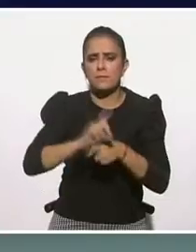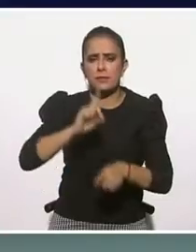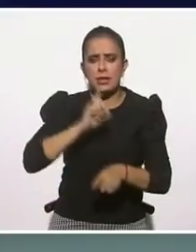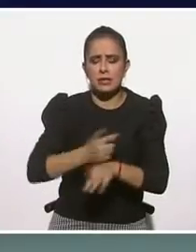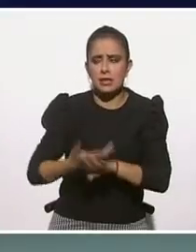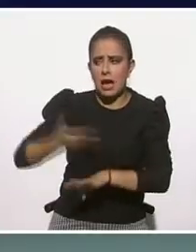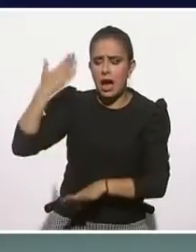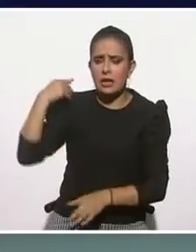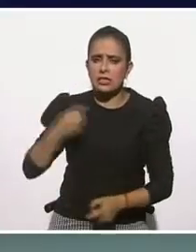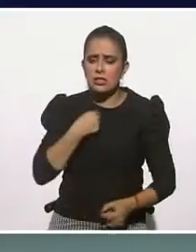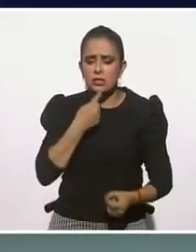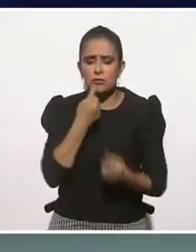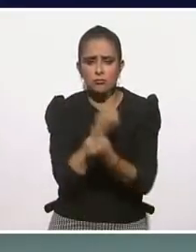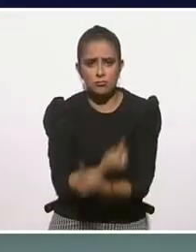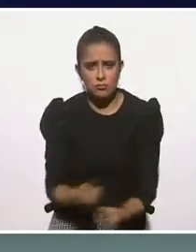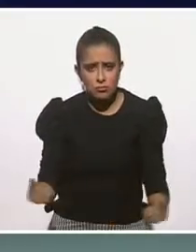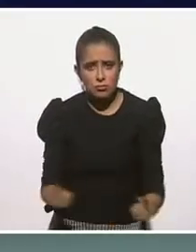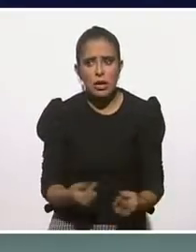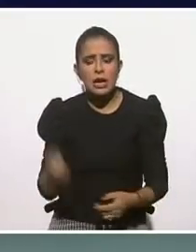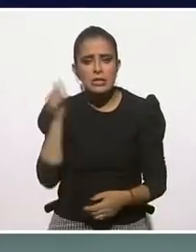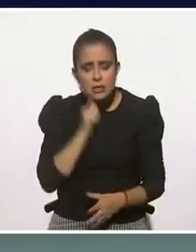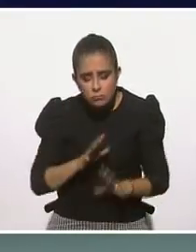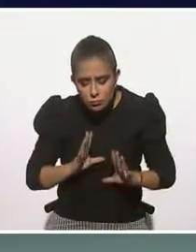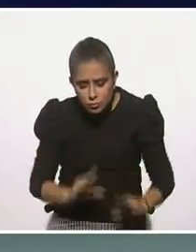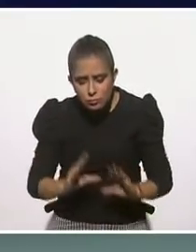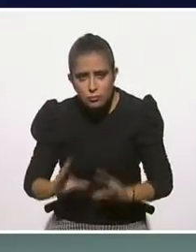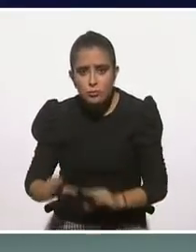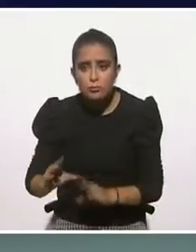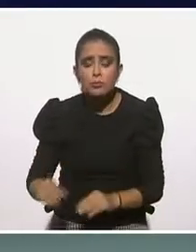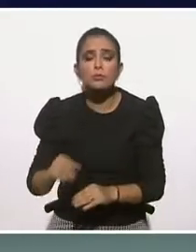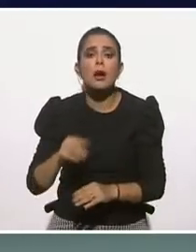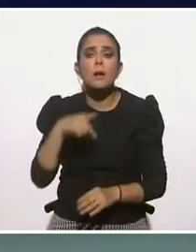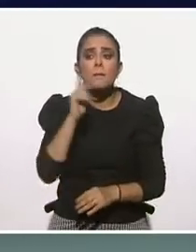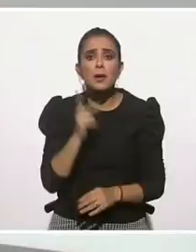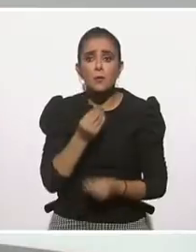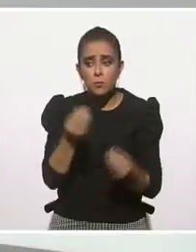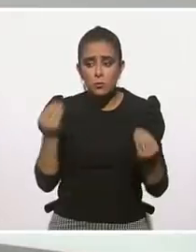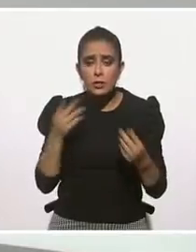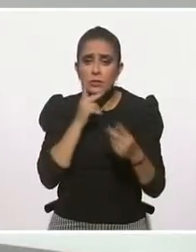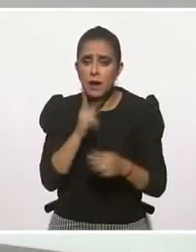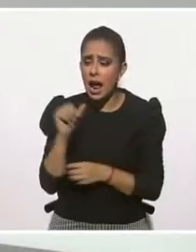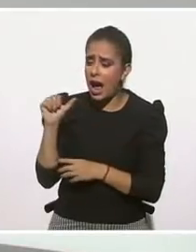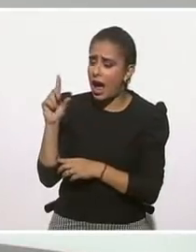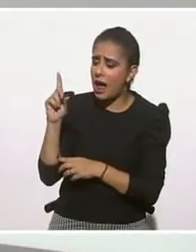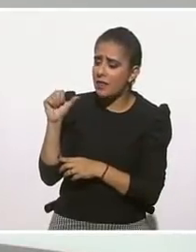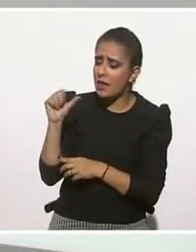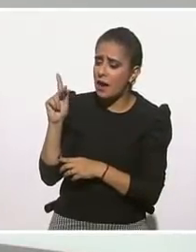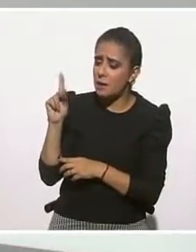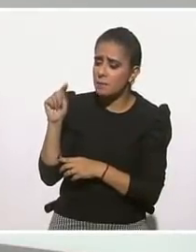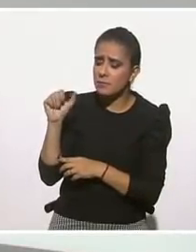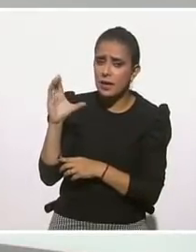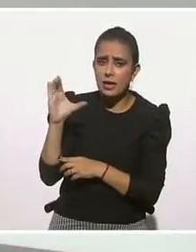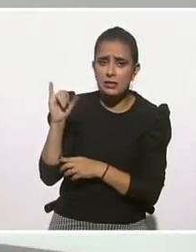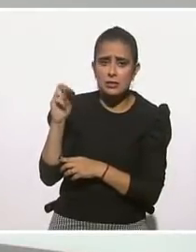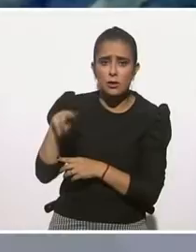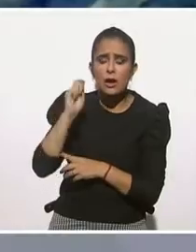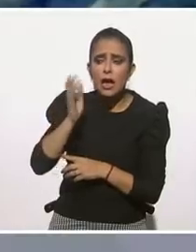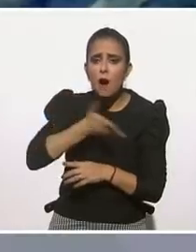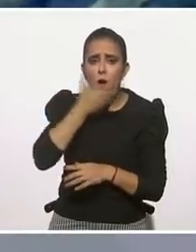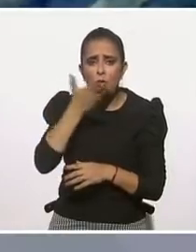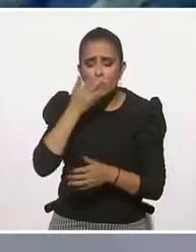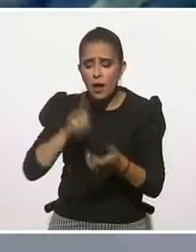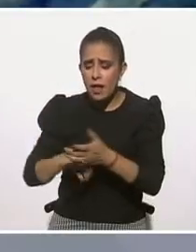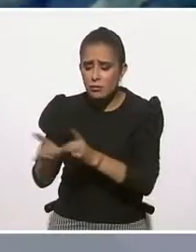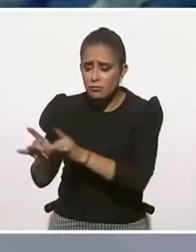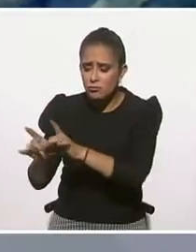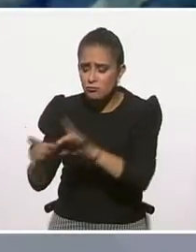Patti, porque de entrada la palabra adaptación no la usamos. O sea, la palabra adaptación toma una fortaleza muy